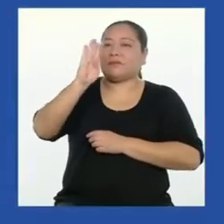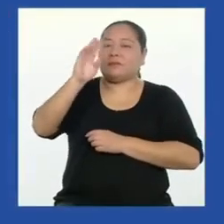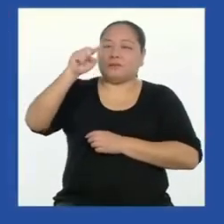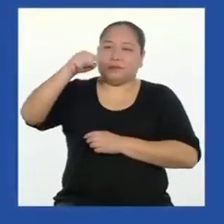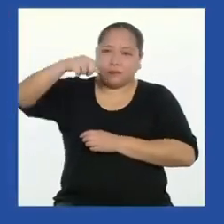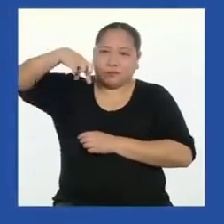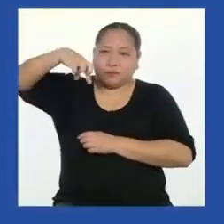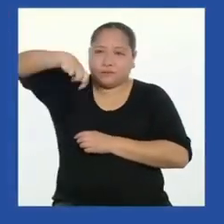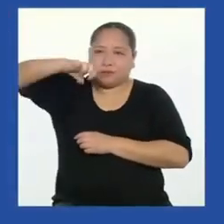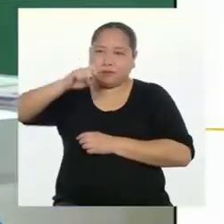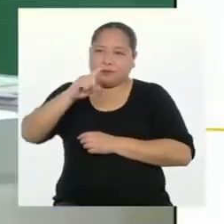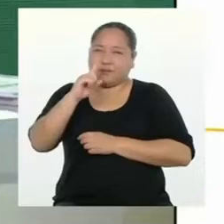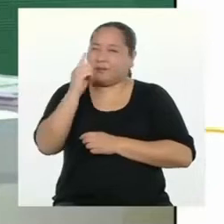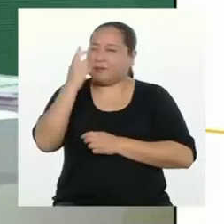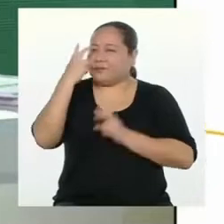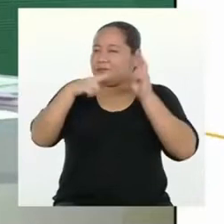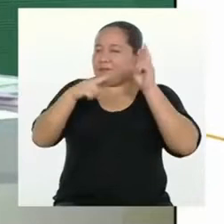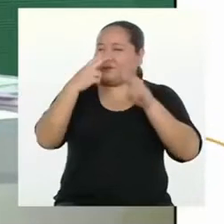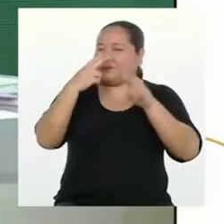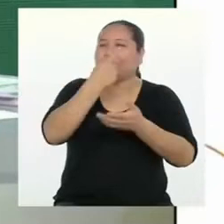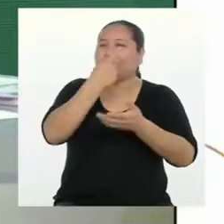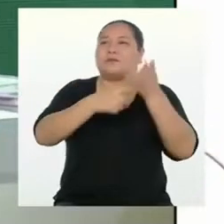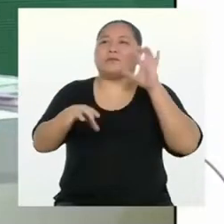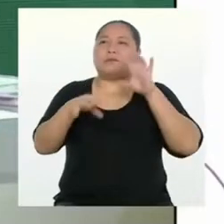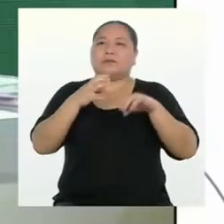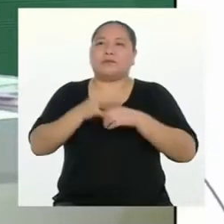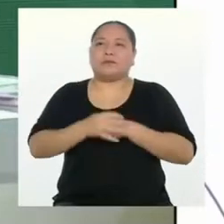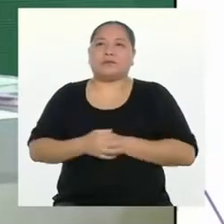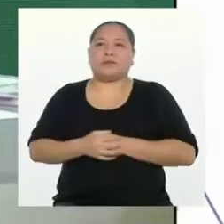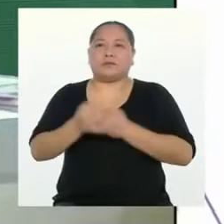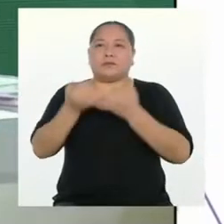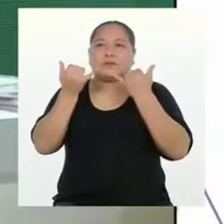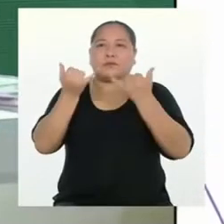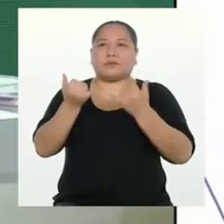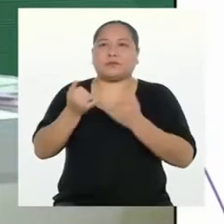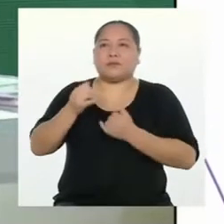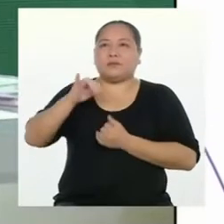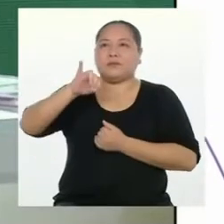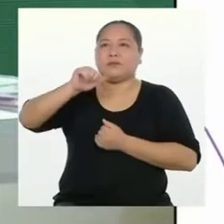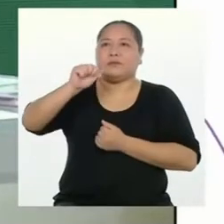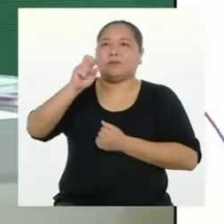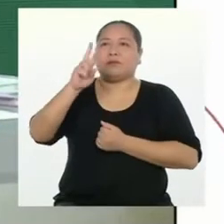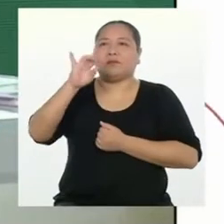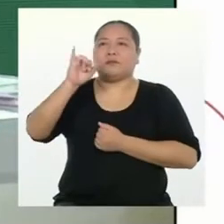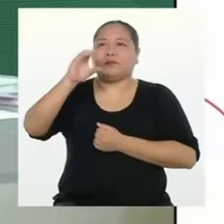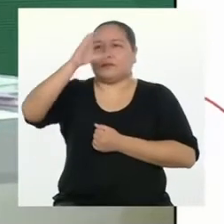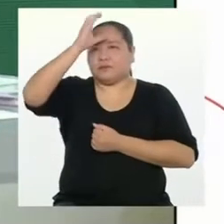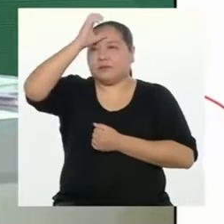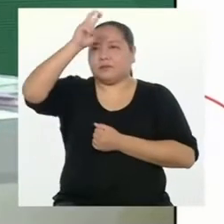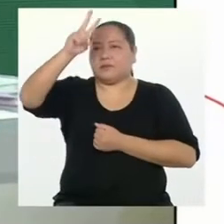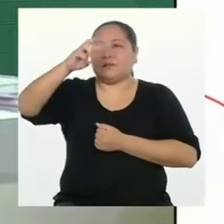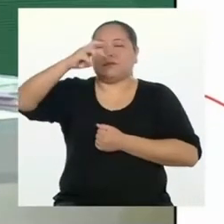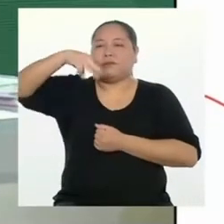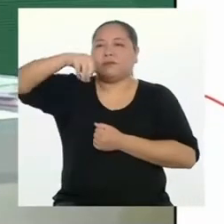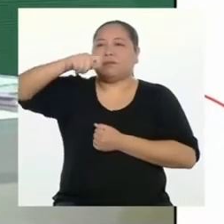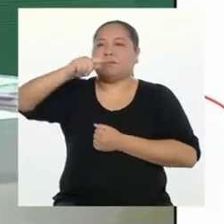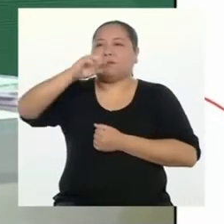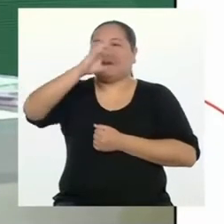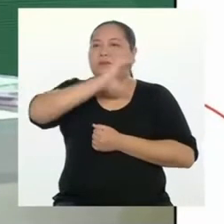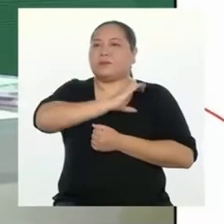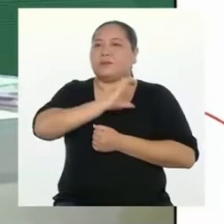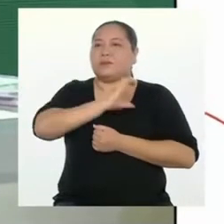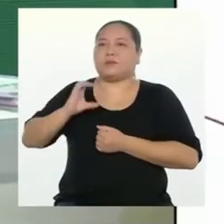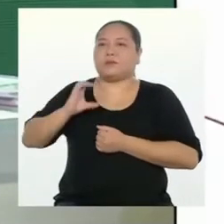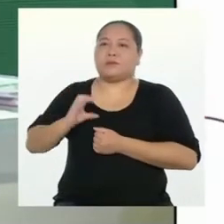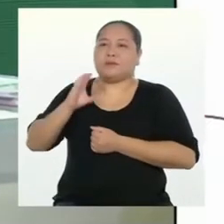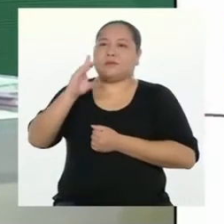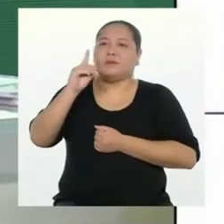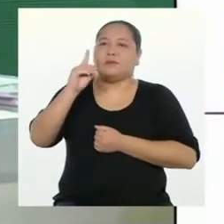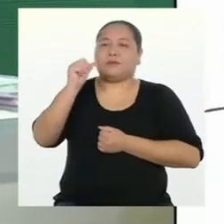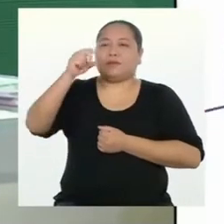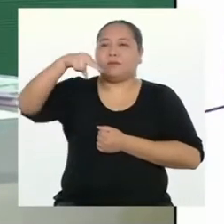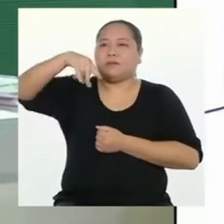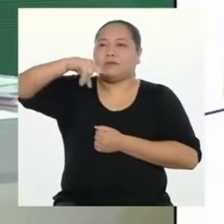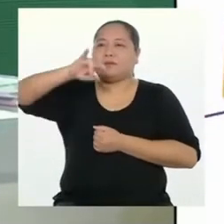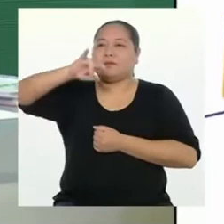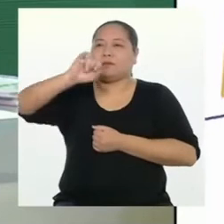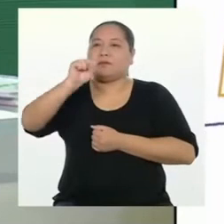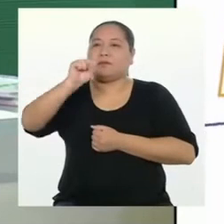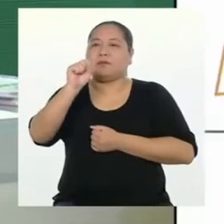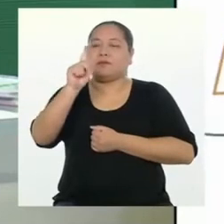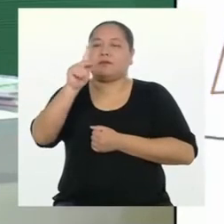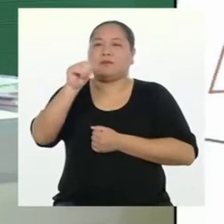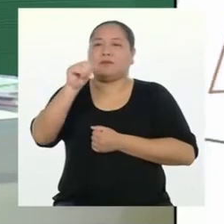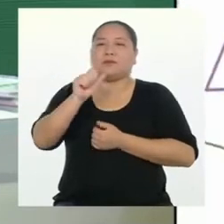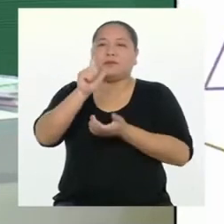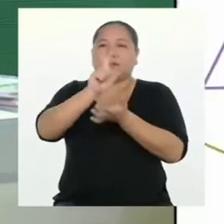reto? Hoy tenemos con nosotros a Yarit de Cusco, Mateo del Callao y Danuska de Lima. Bienvenidas y